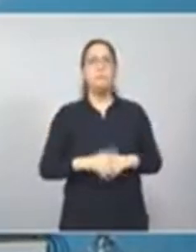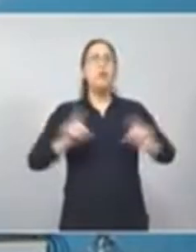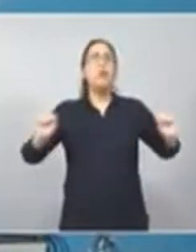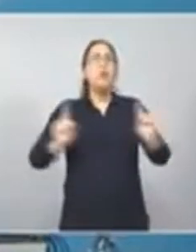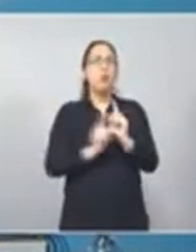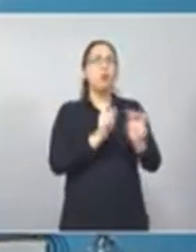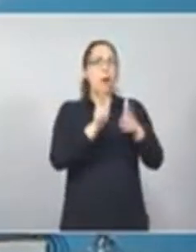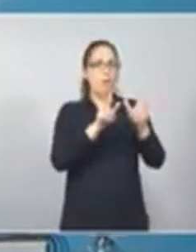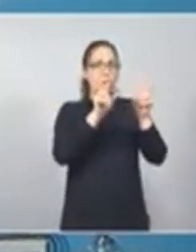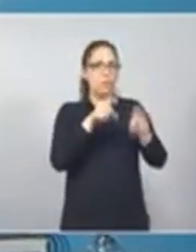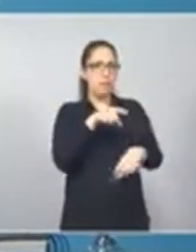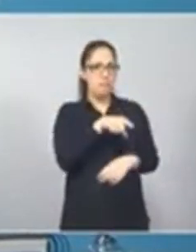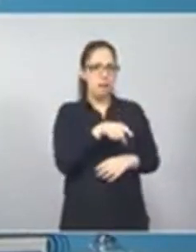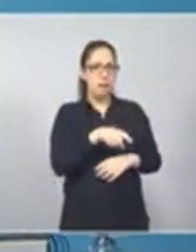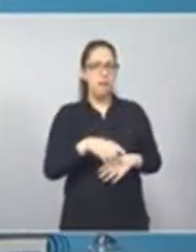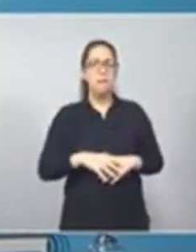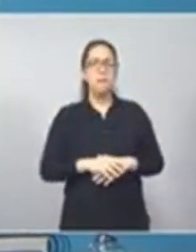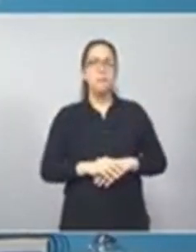ese punto.